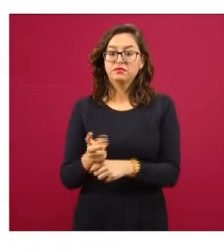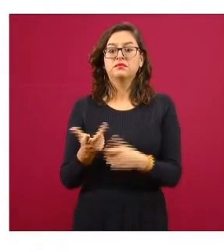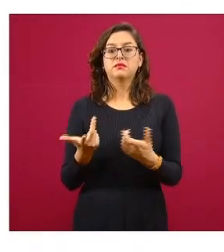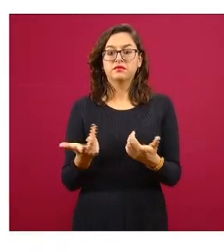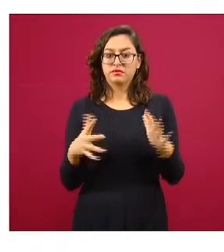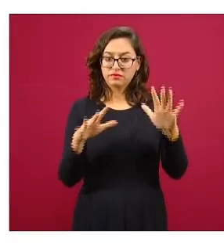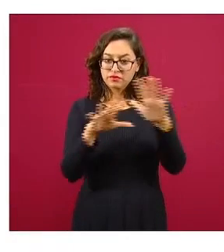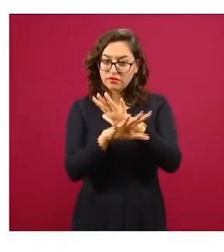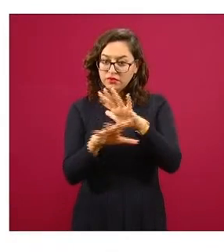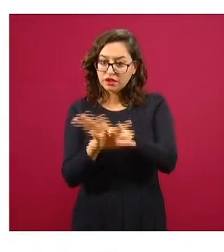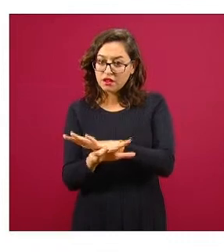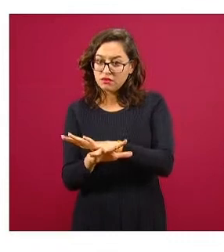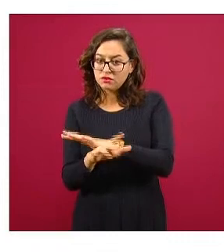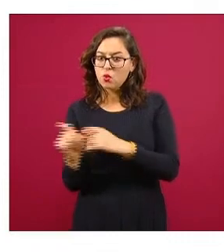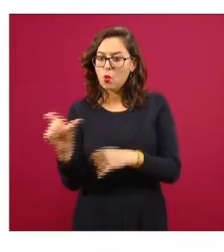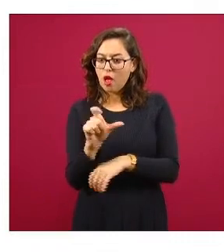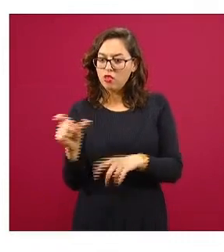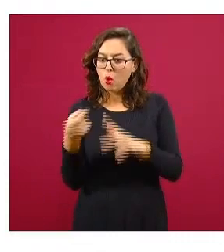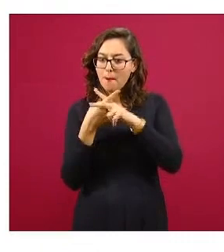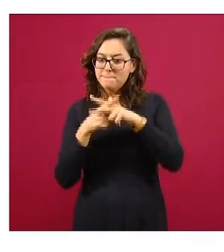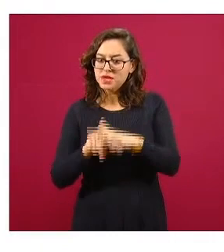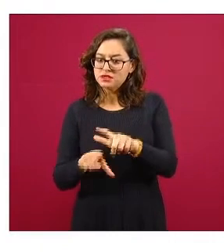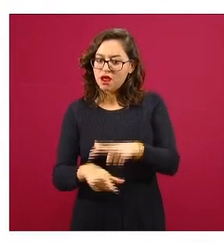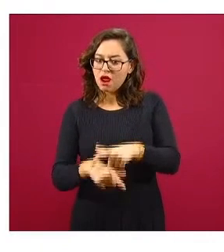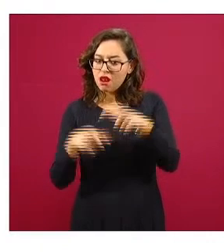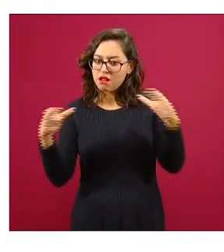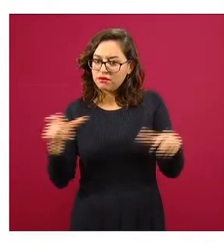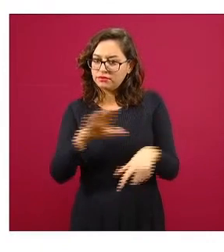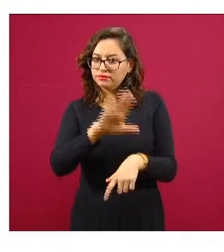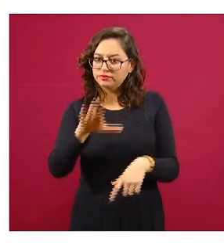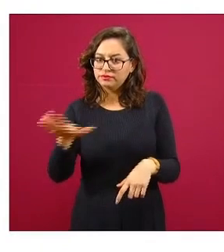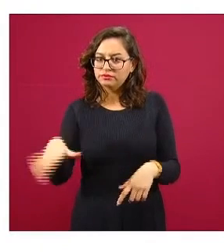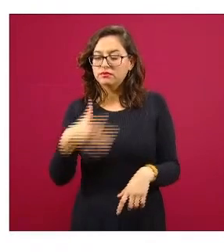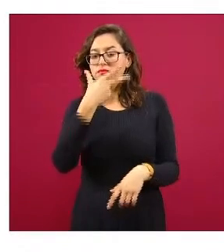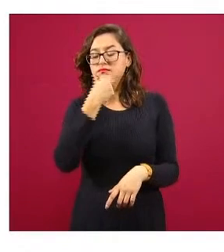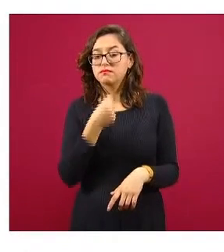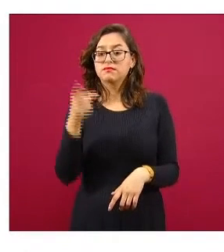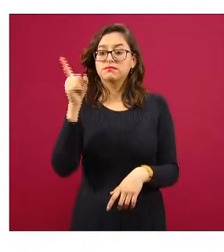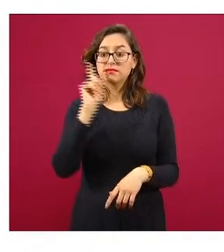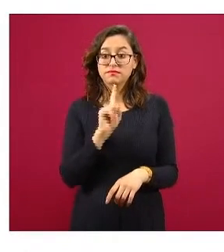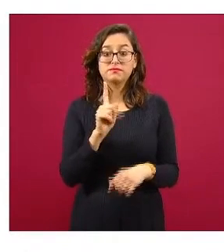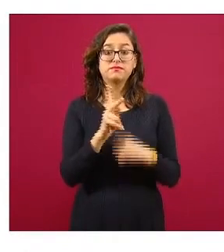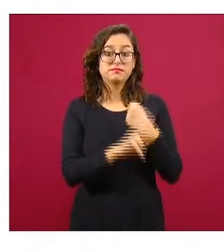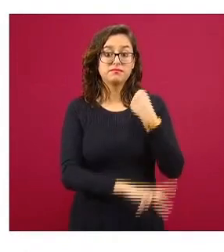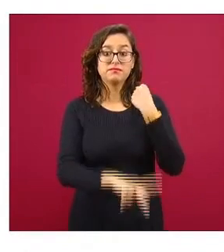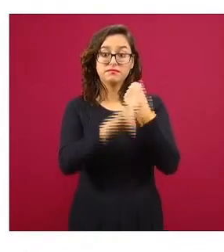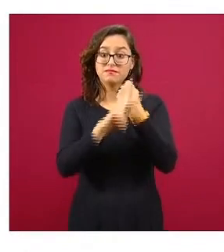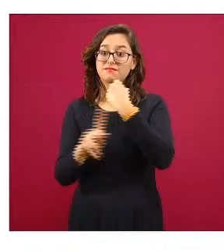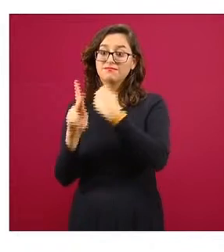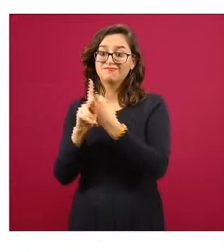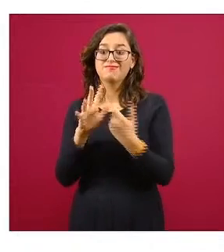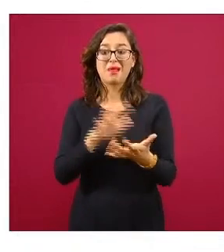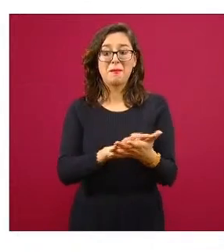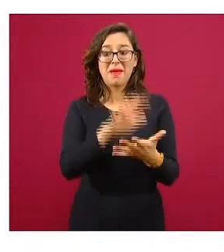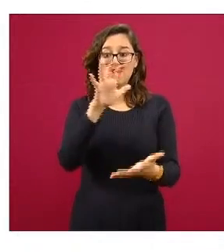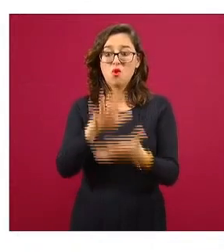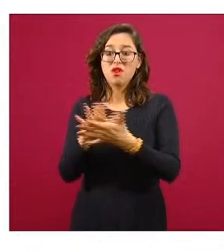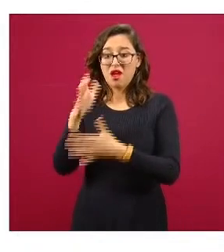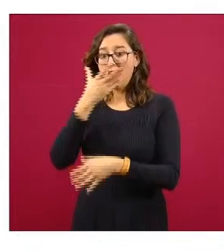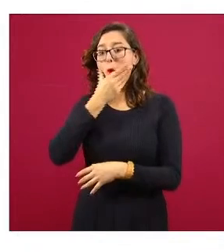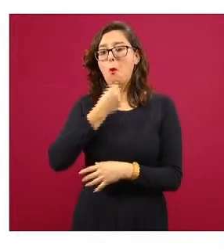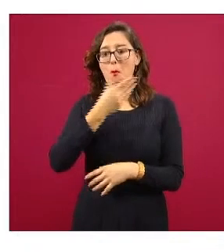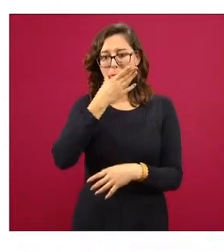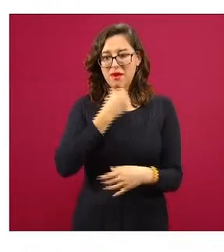y el exceso de mortalidad entre hombres y mujeres y en la mayoría de los países sabemos que los hombres están más